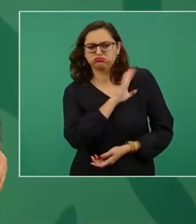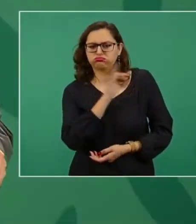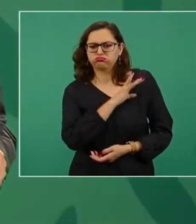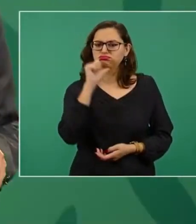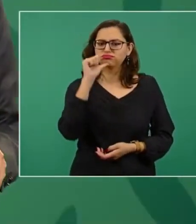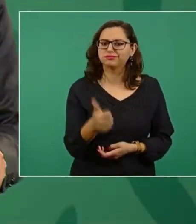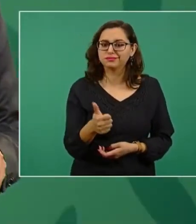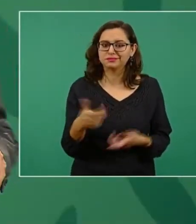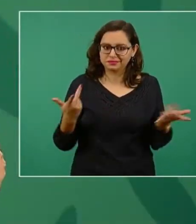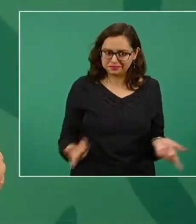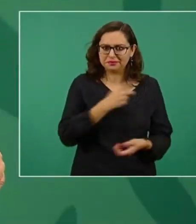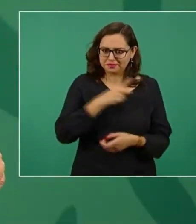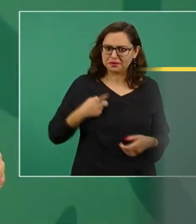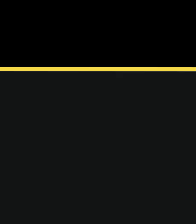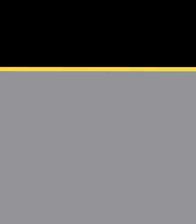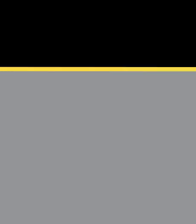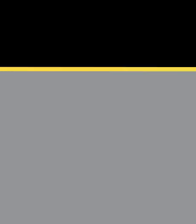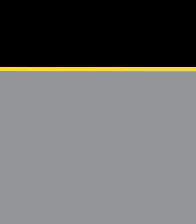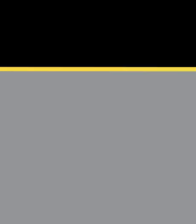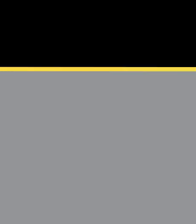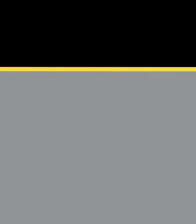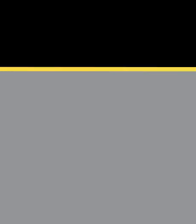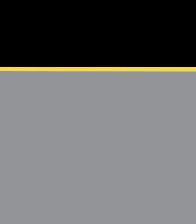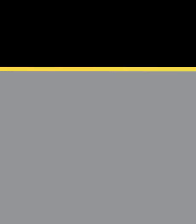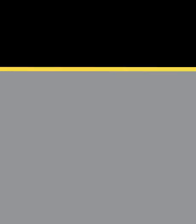ser cada vez más pública. ¡Gracias! ¡Gracias! ¡Gracias! ¡Gracias! ¡Gracias! ¡Gracias!